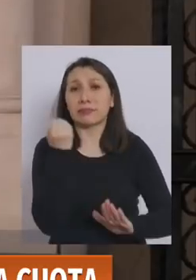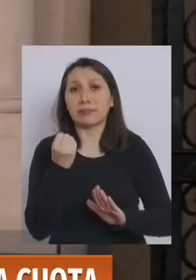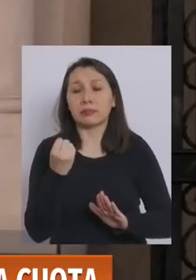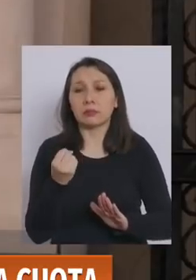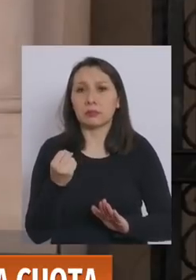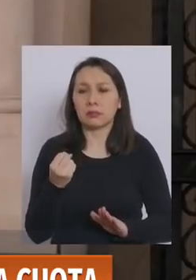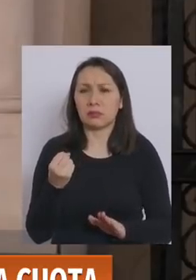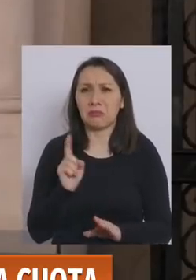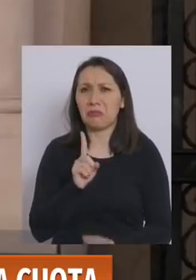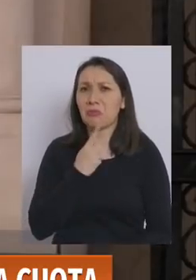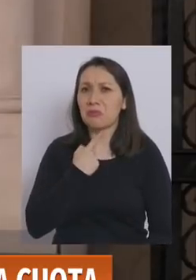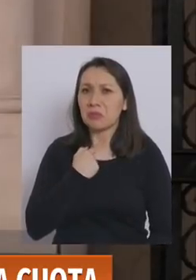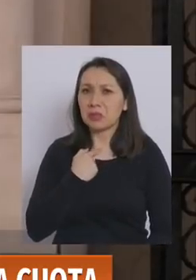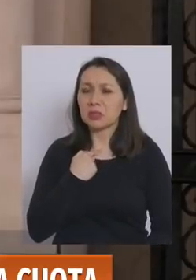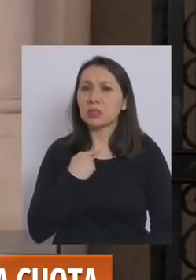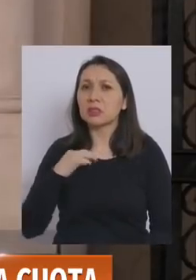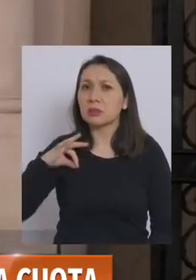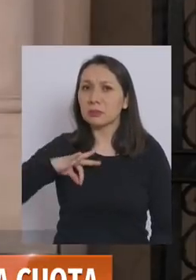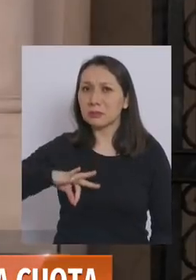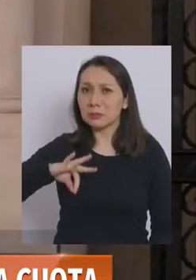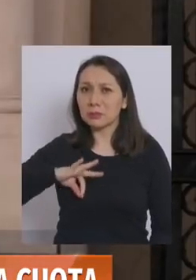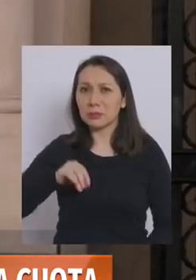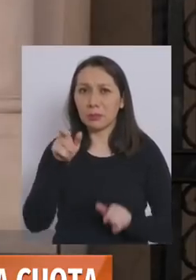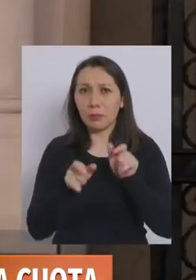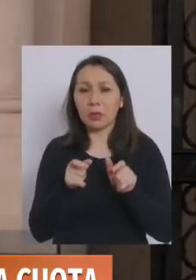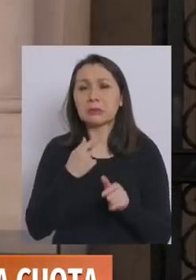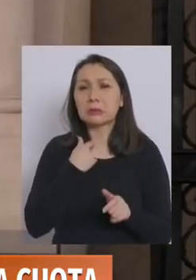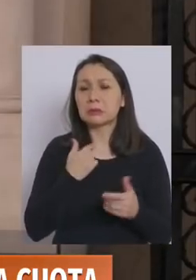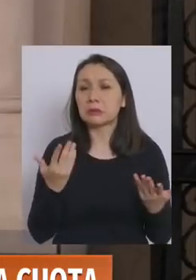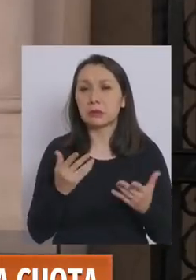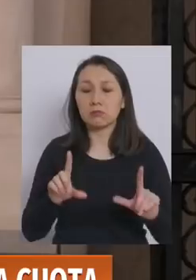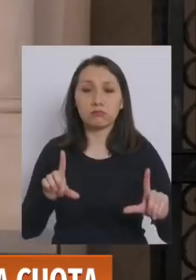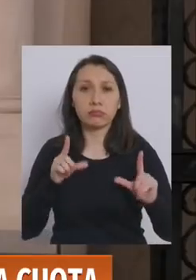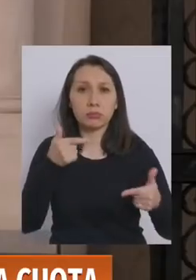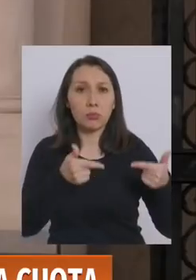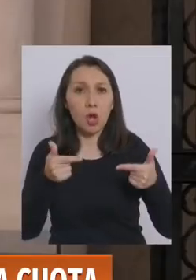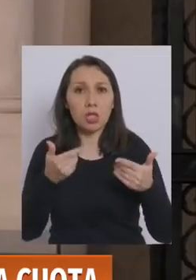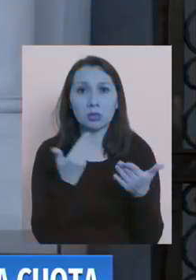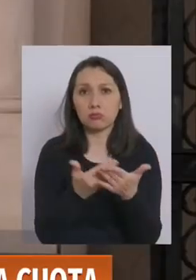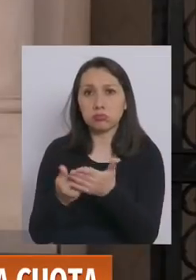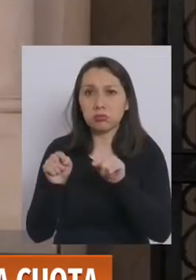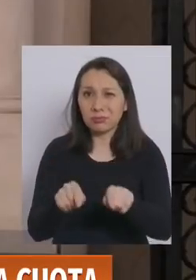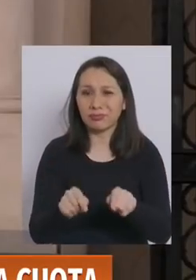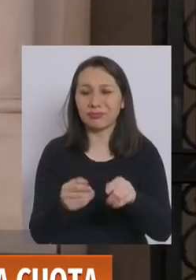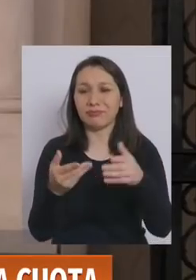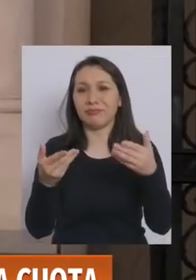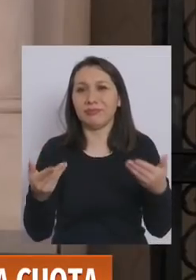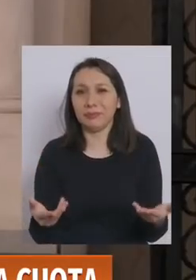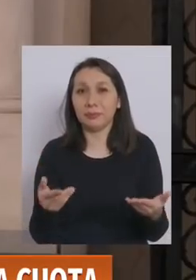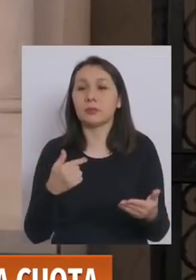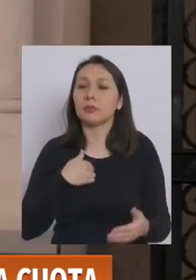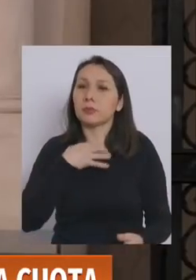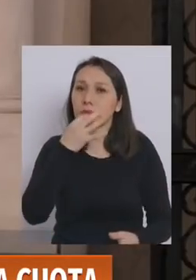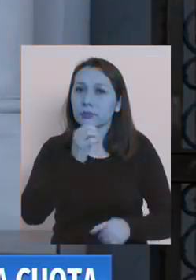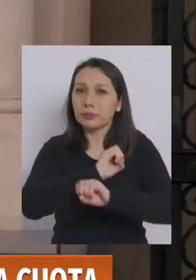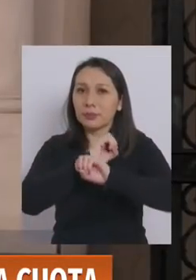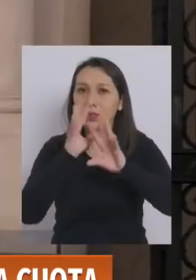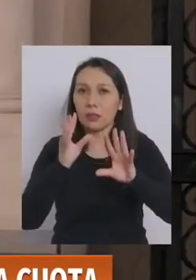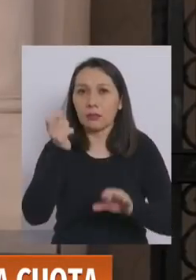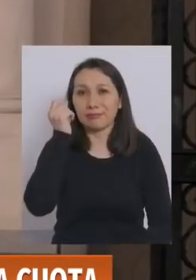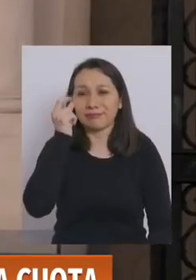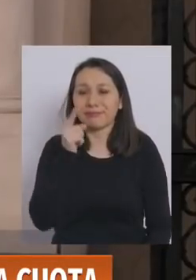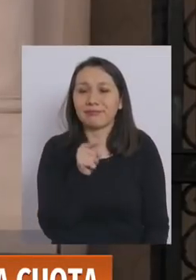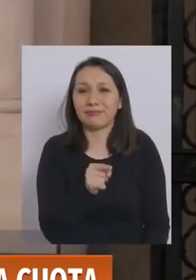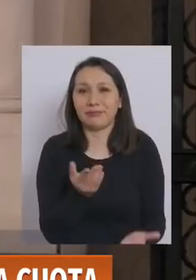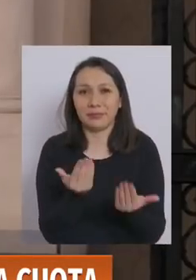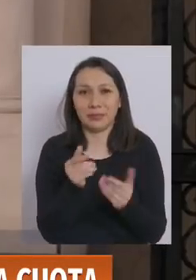decir, no les interesan las pensiones de las personas. Les interesa hacer política a partir de esto. Y por supuesto, en esto quiero ser muy claro, entendemos